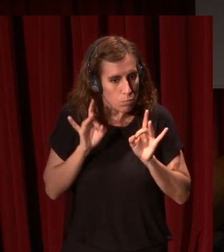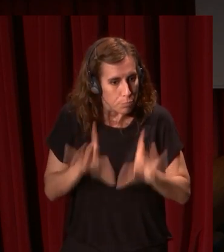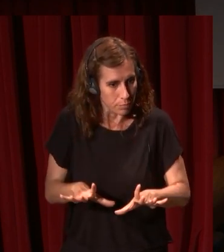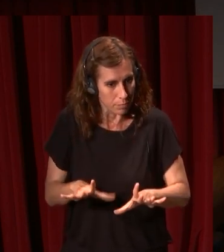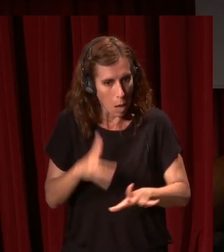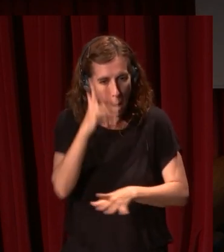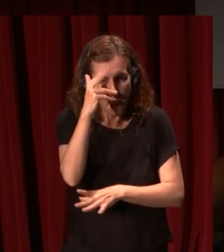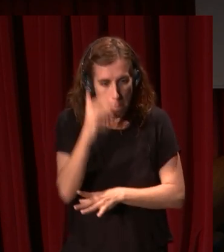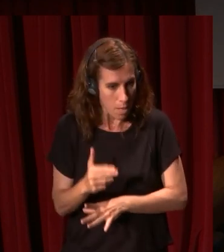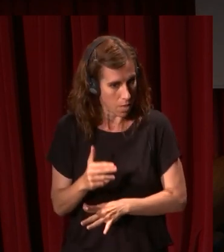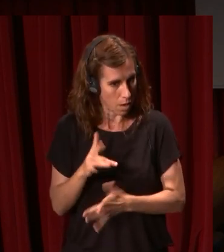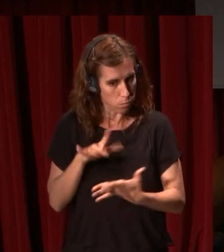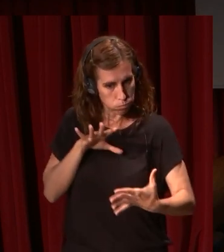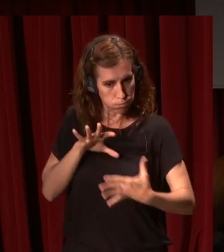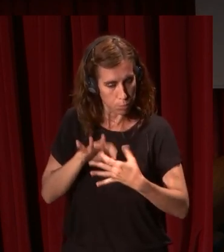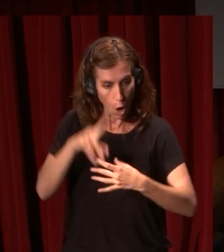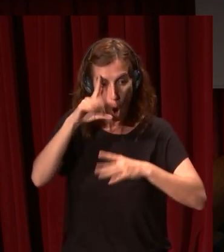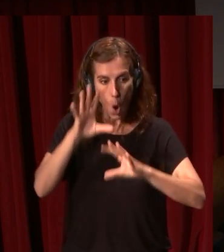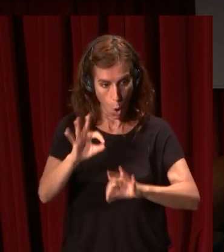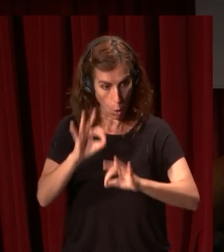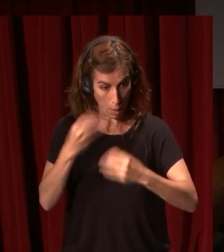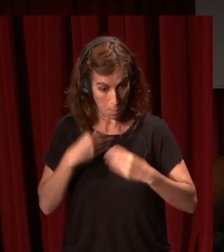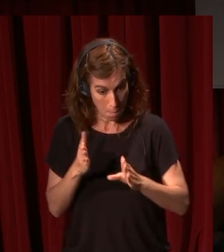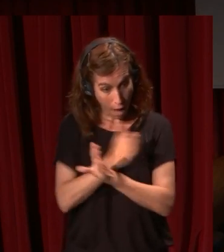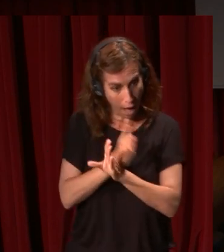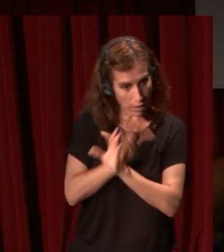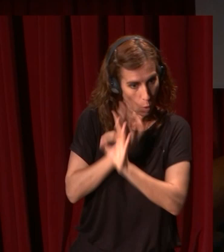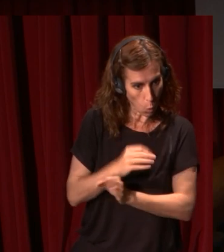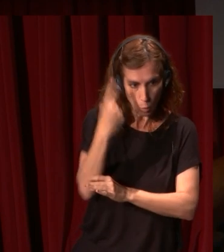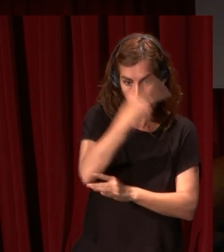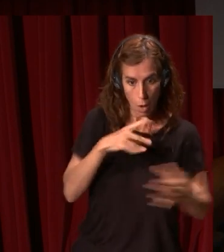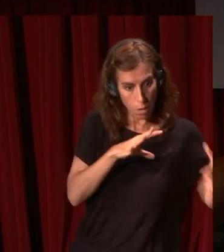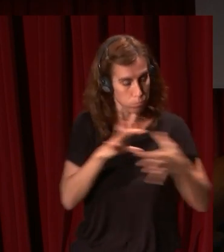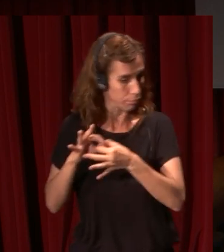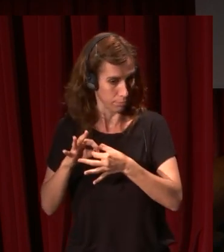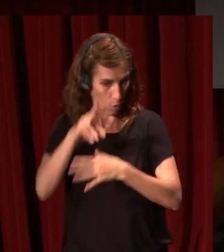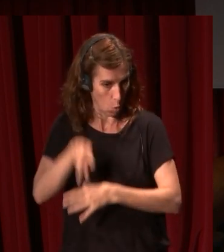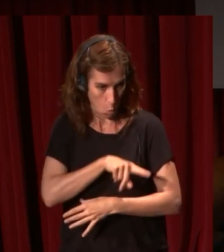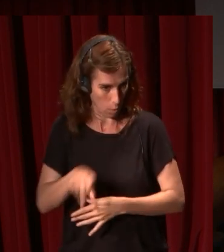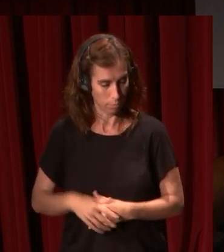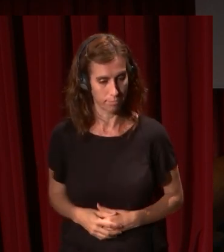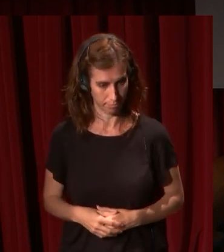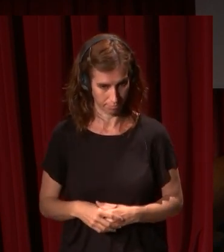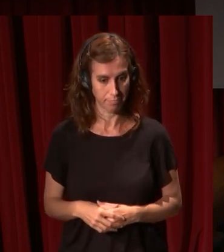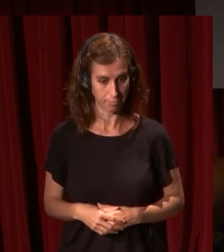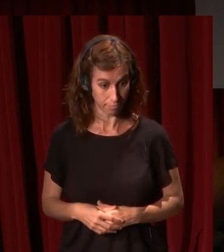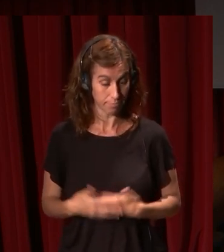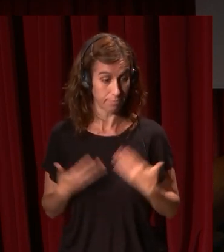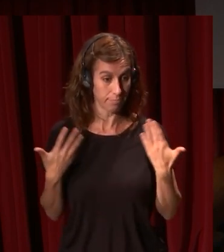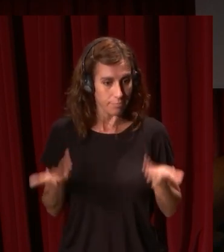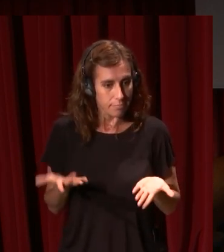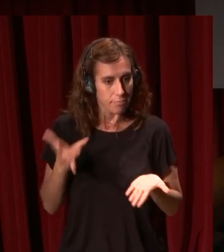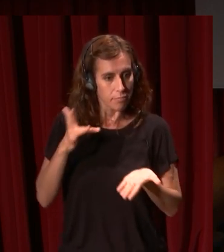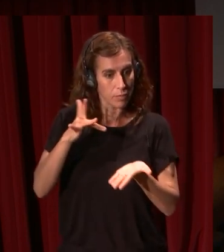responde a una lógica que es de la pincelada anterior no tanto de la cara de este señor y el aspecto que tendría en la vida real y que a pesar de seguir